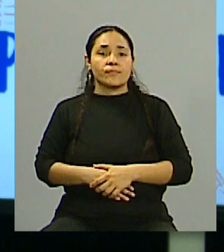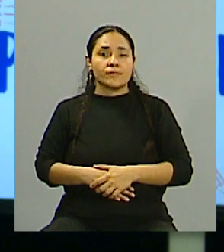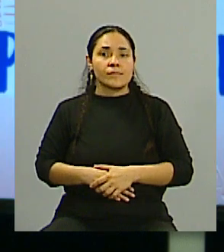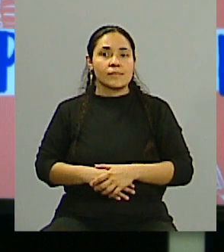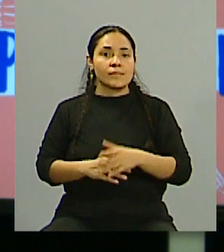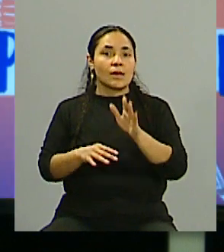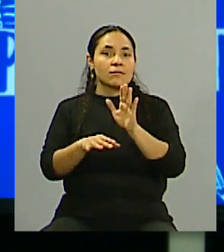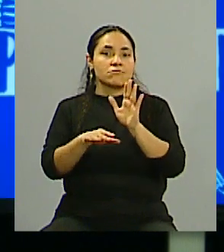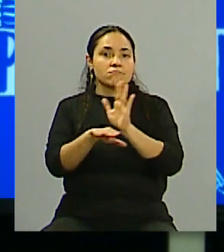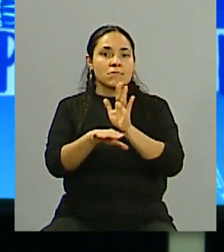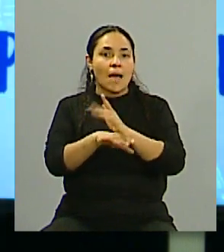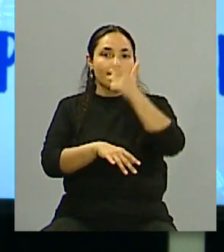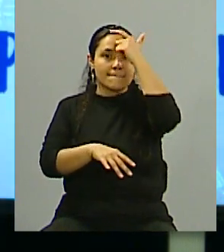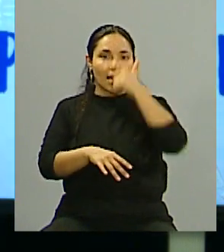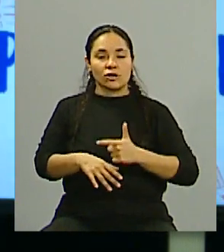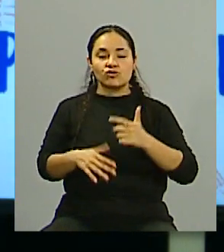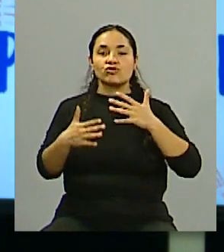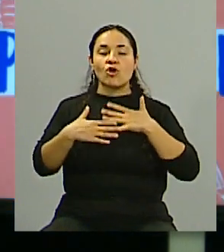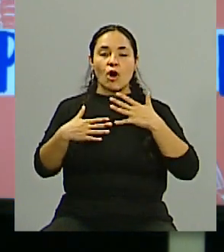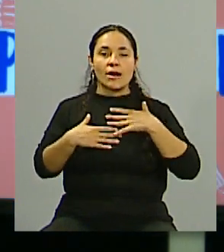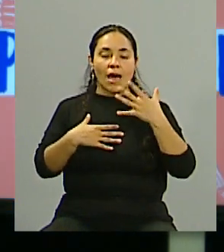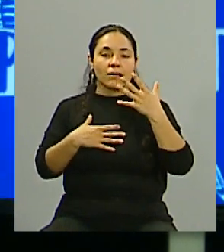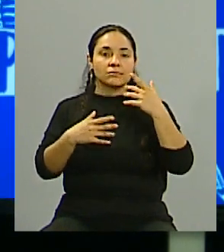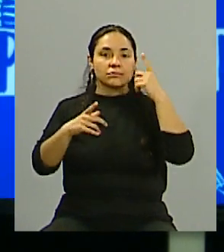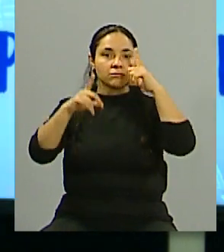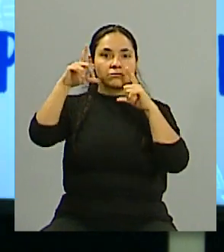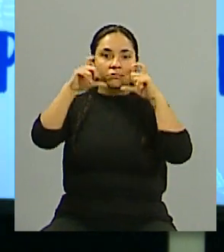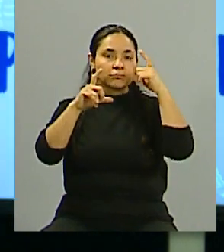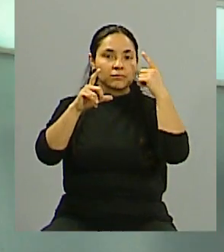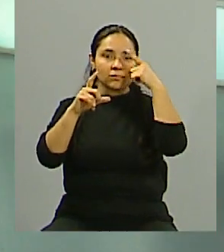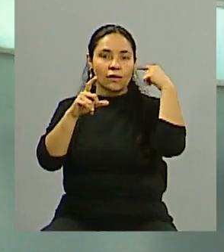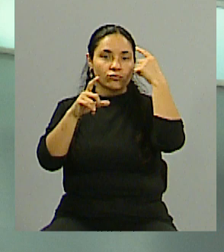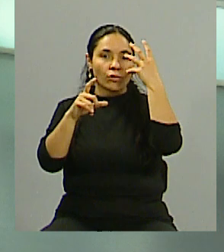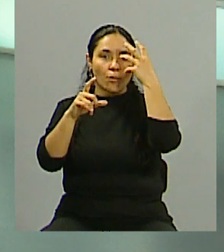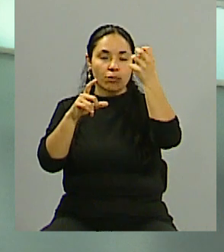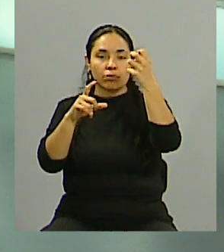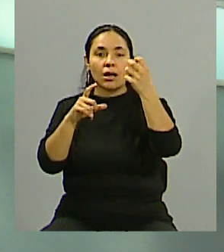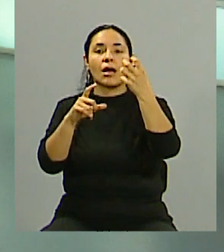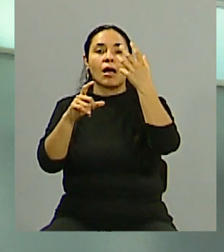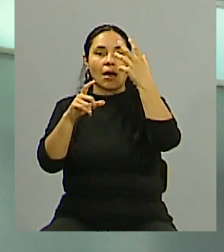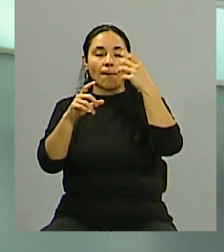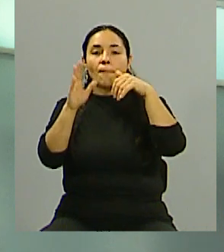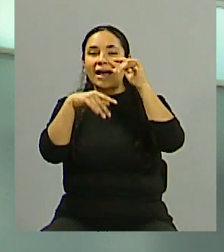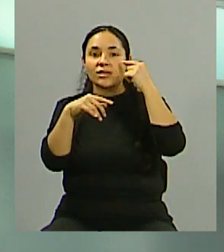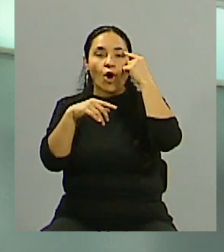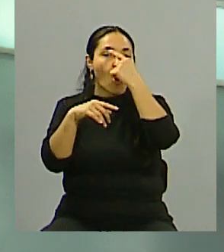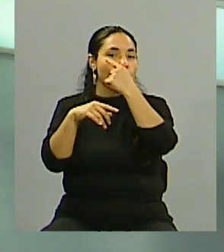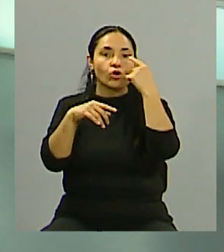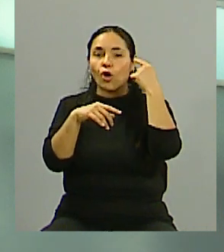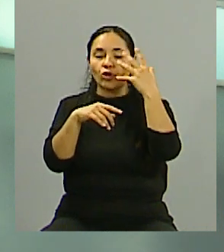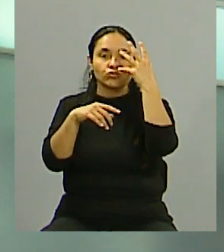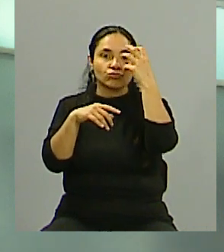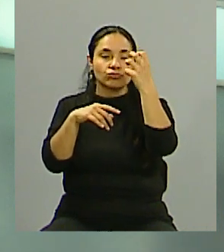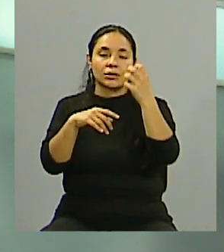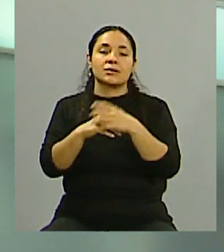reconocimiento de la persona humana a través del escaneo de varios datos biométricos, pero entre ellos el iris. Para que tengan claro,